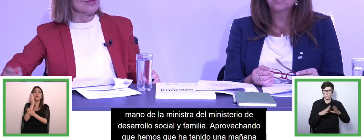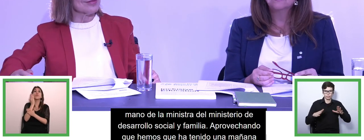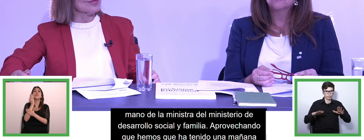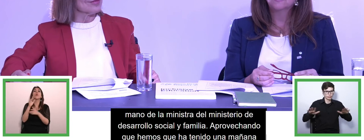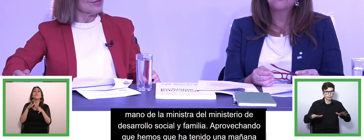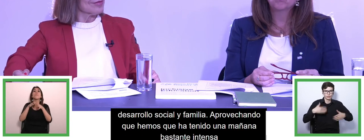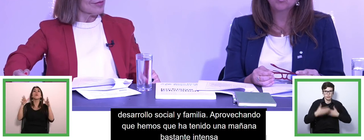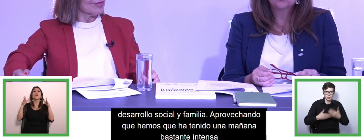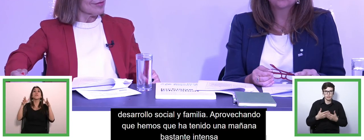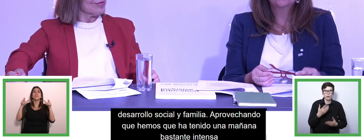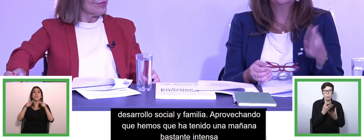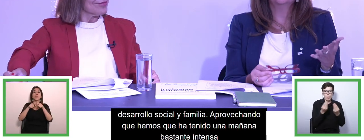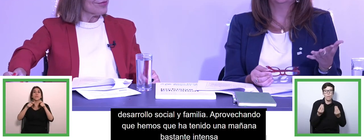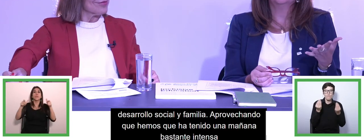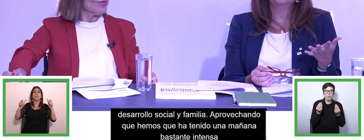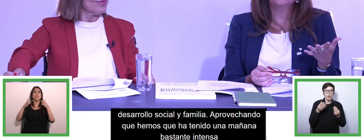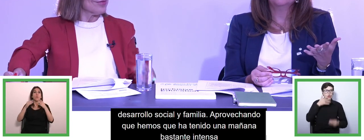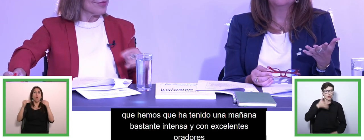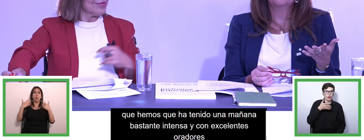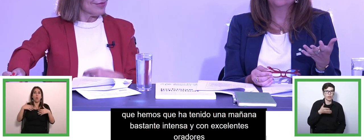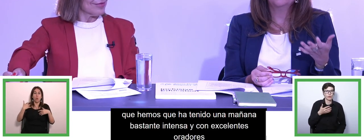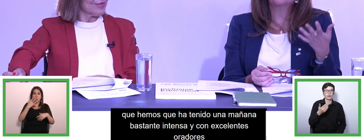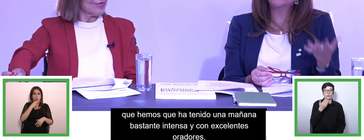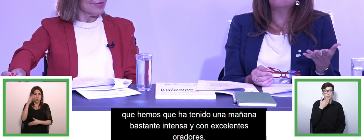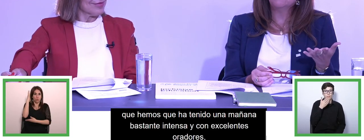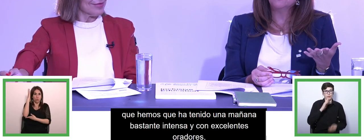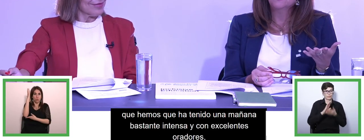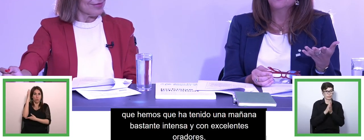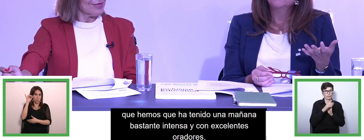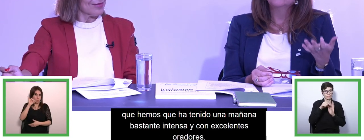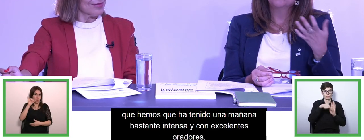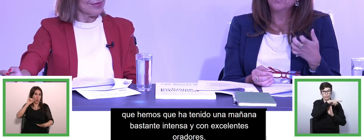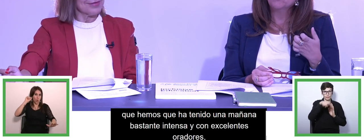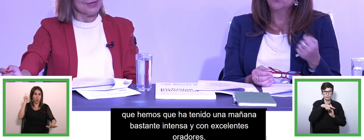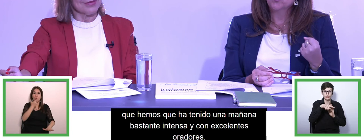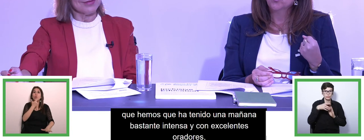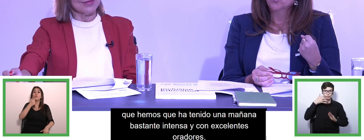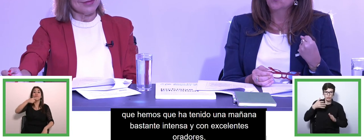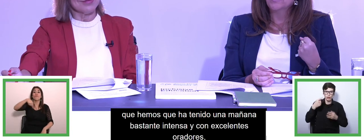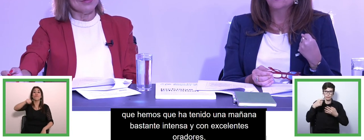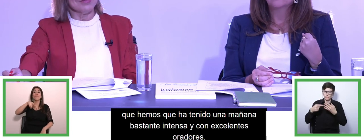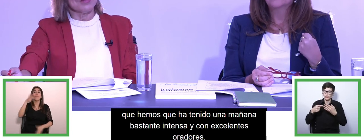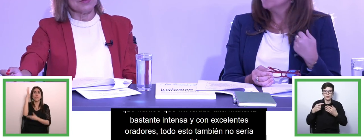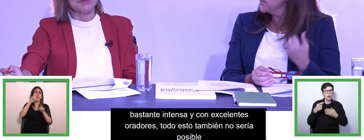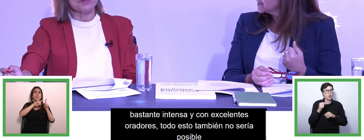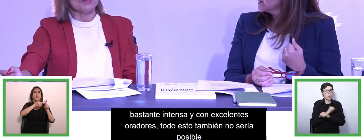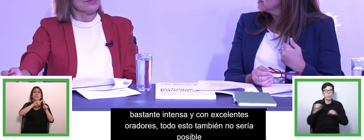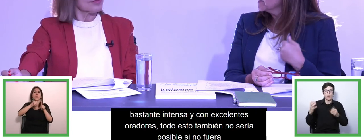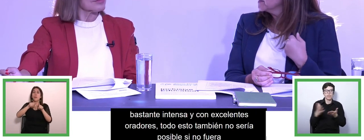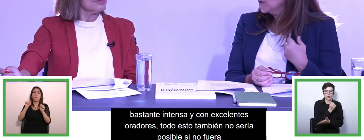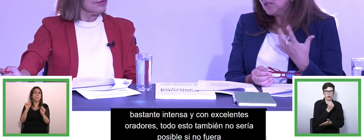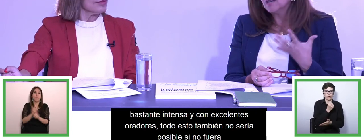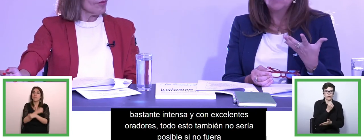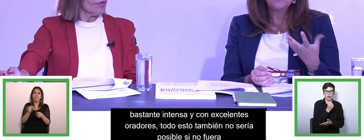oradores bueno todo esto también no sería posible si no fuera por una empresa